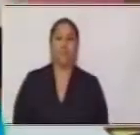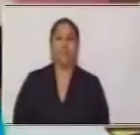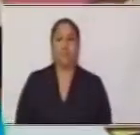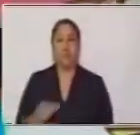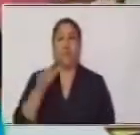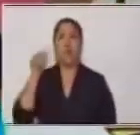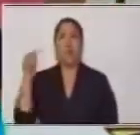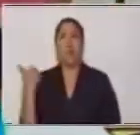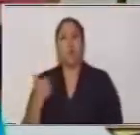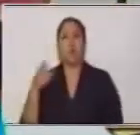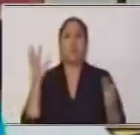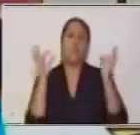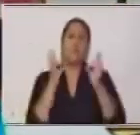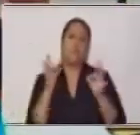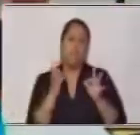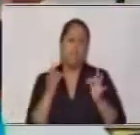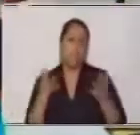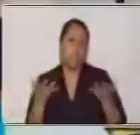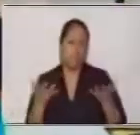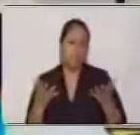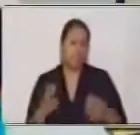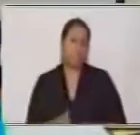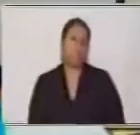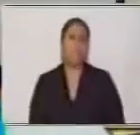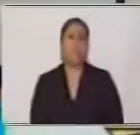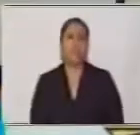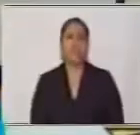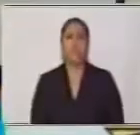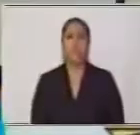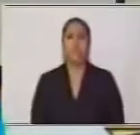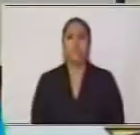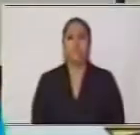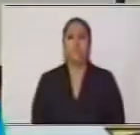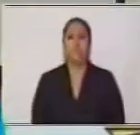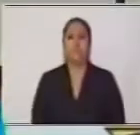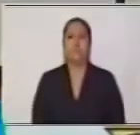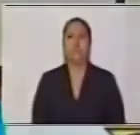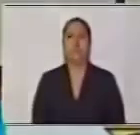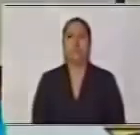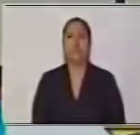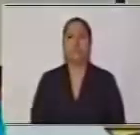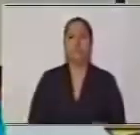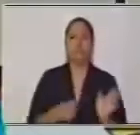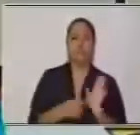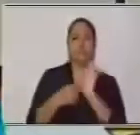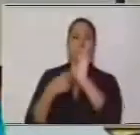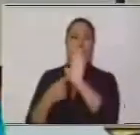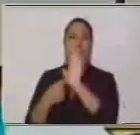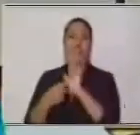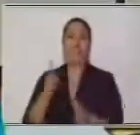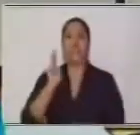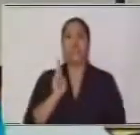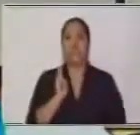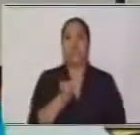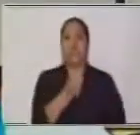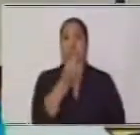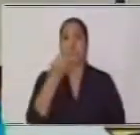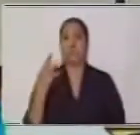otra razón podría ser esta, representada siempre con números racionales.